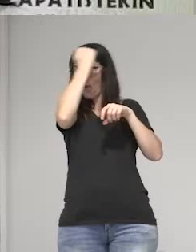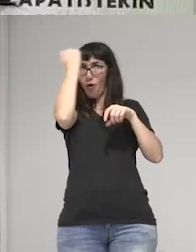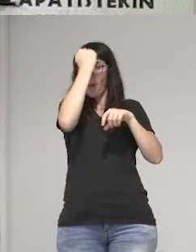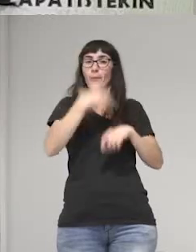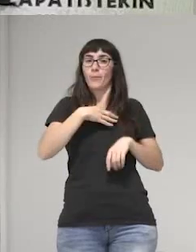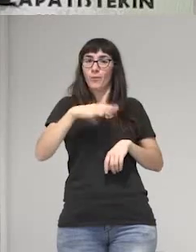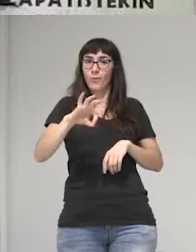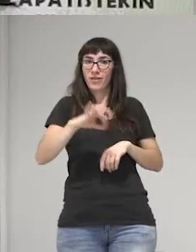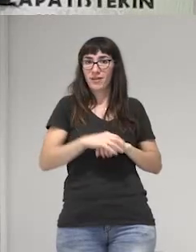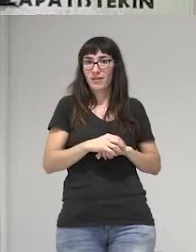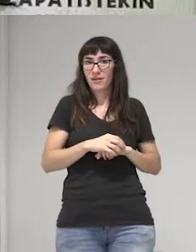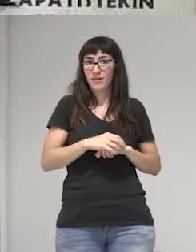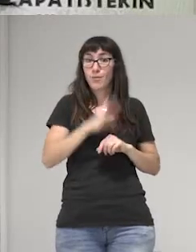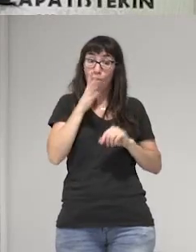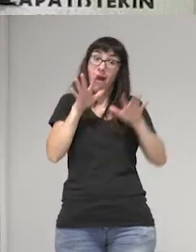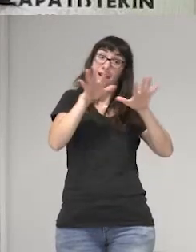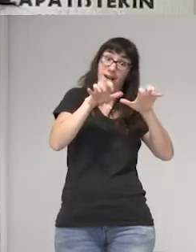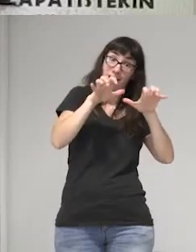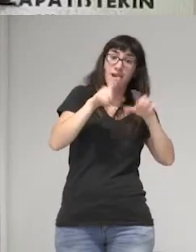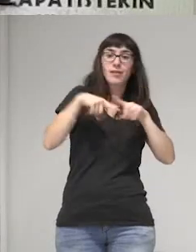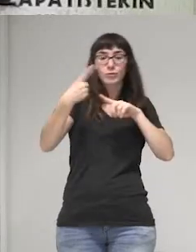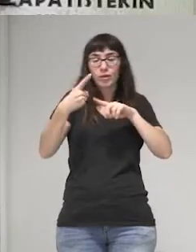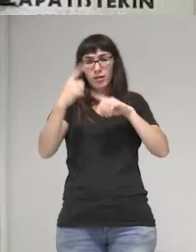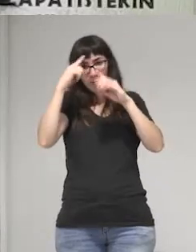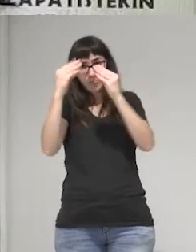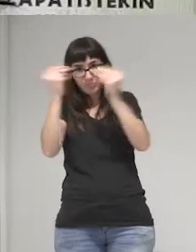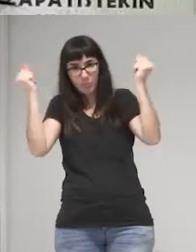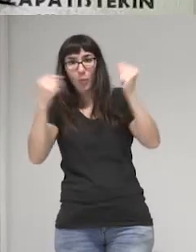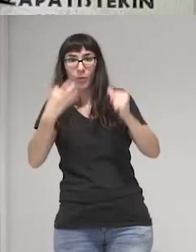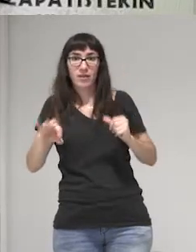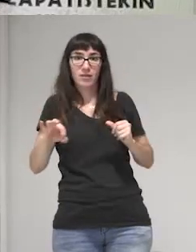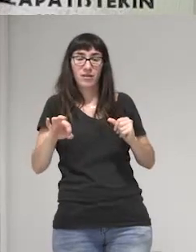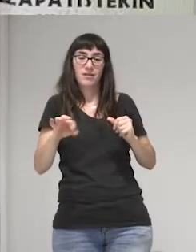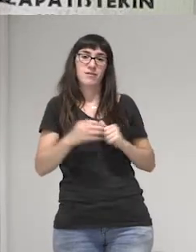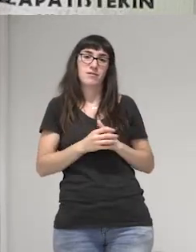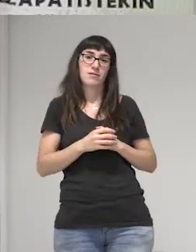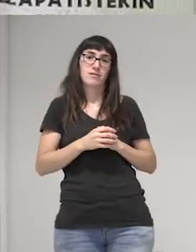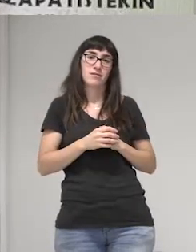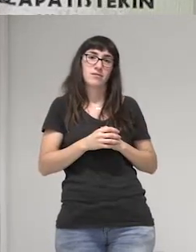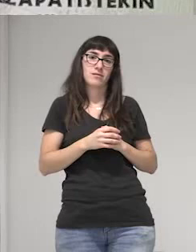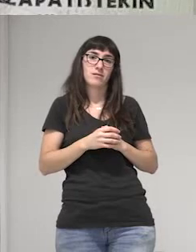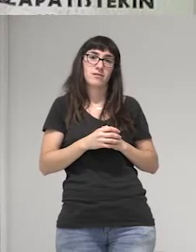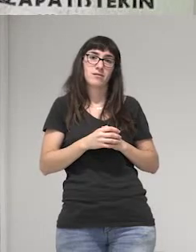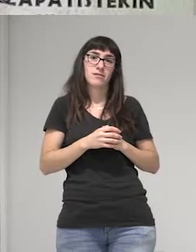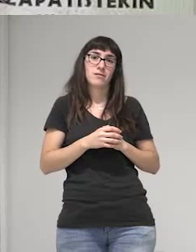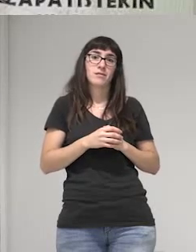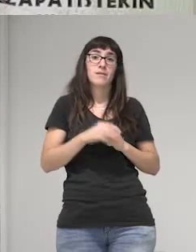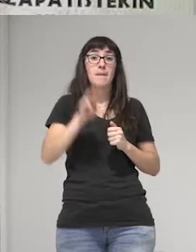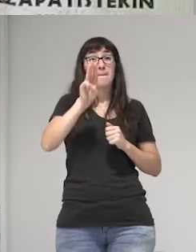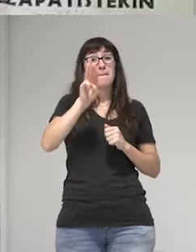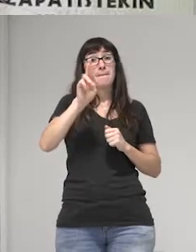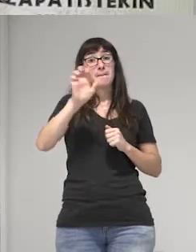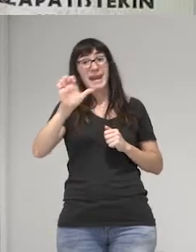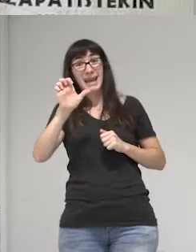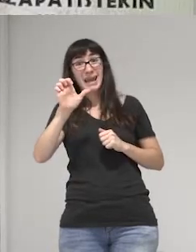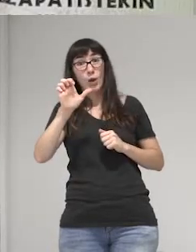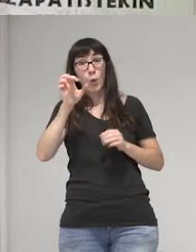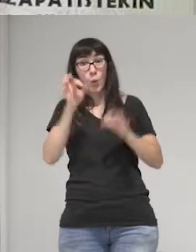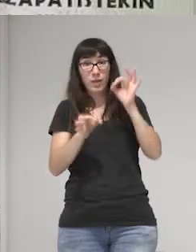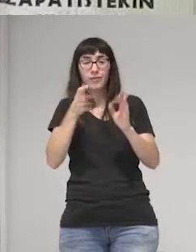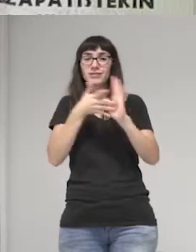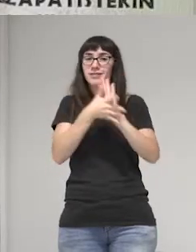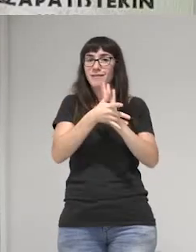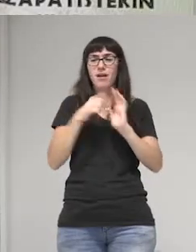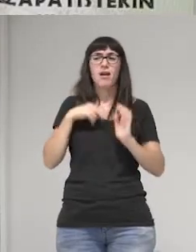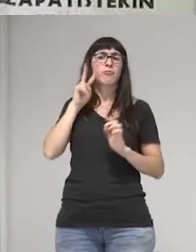juicios digamos que ya tenés elaborados contra personas que no te gustan, que